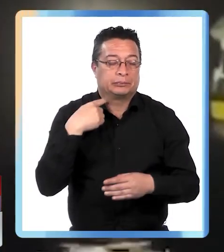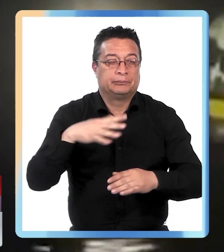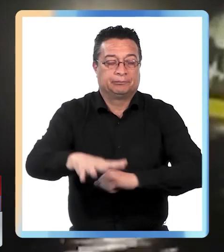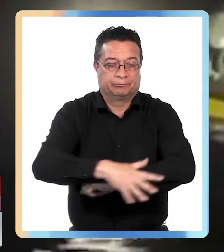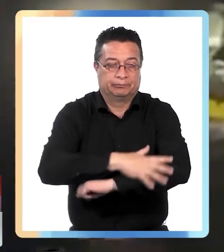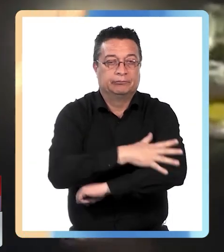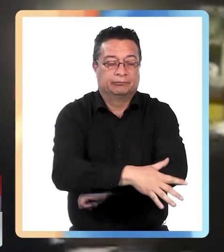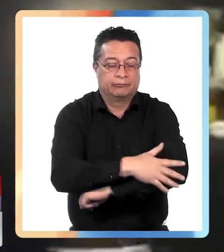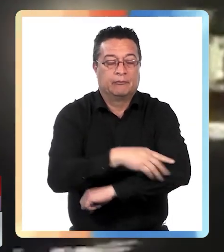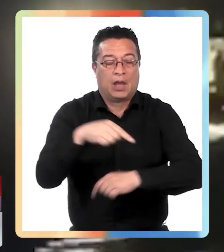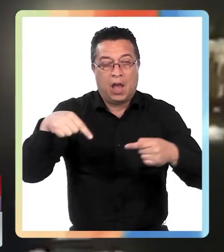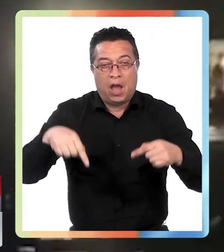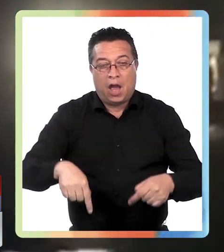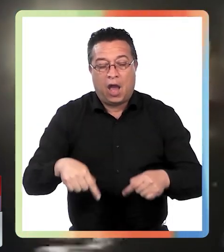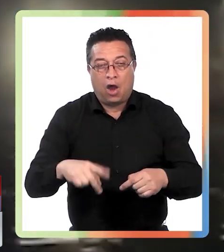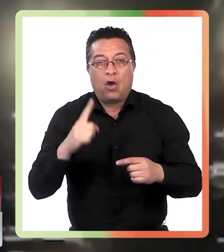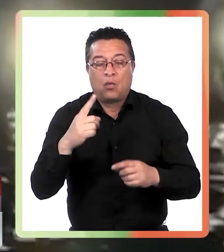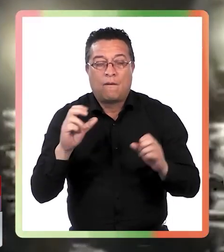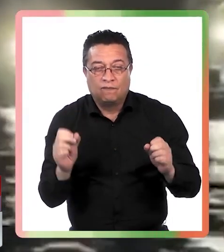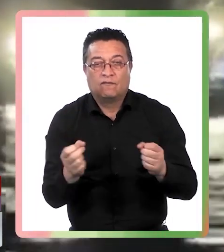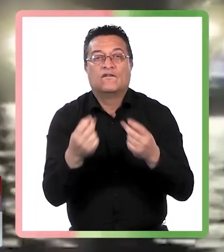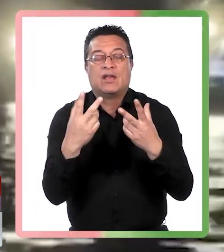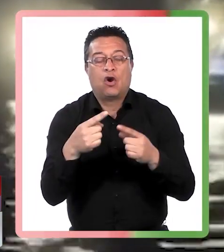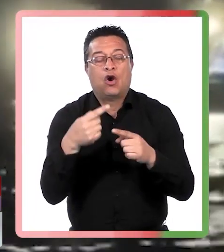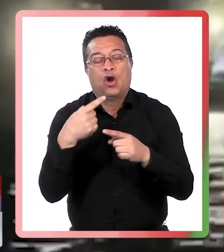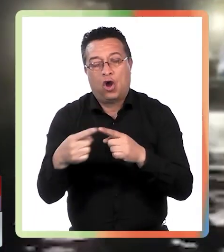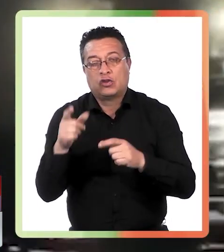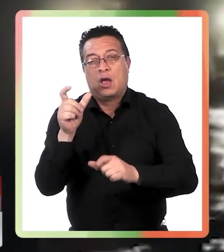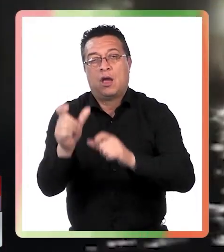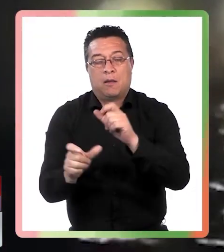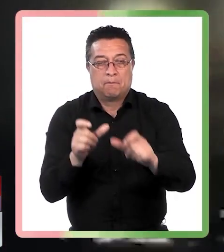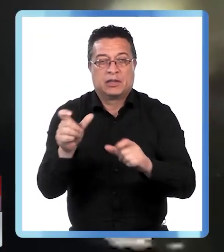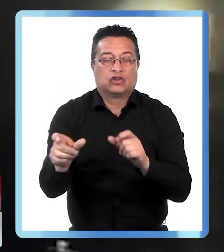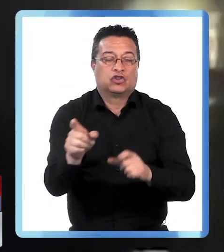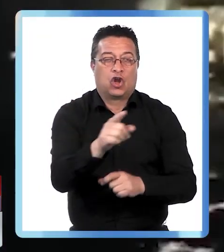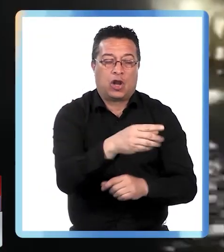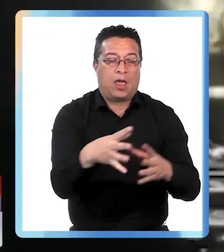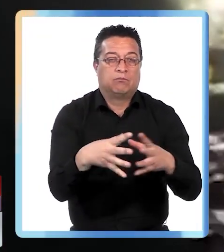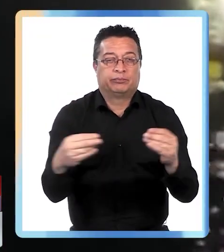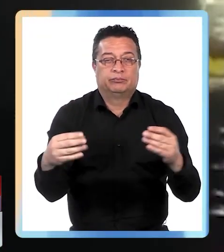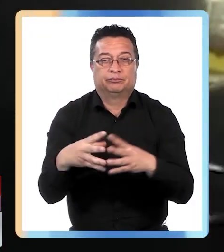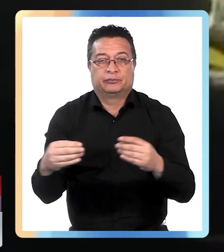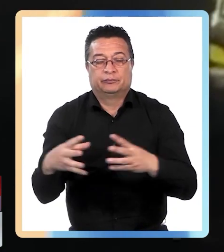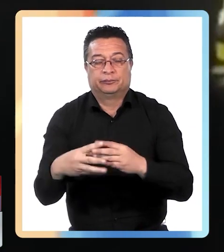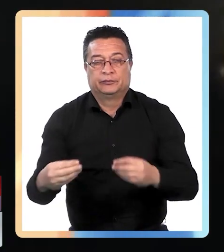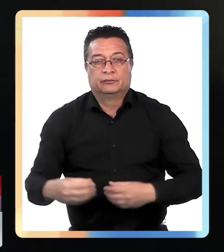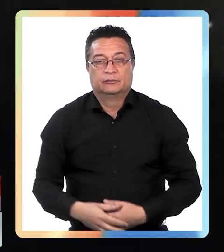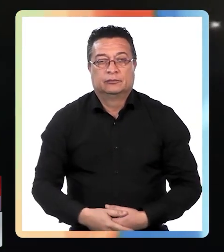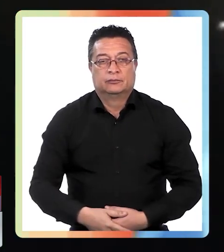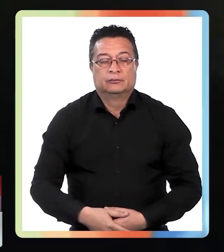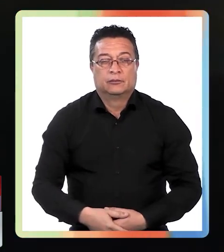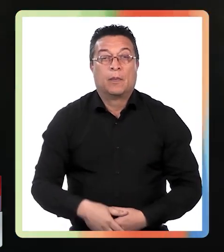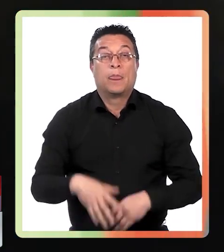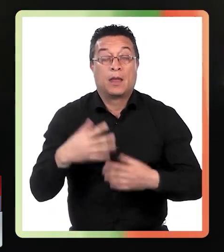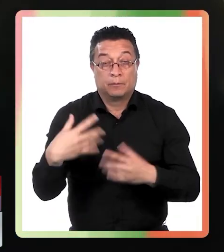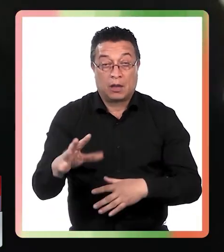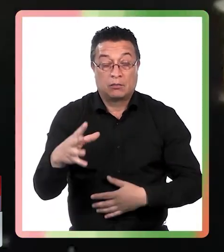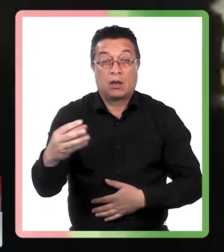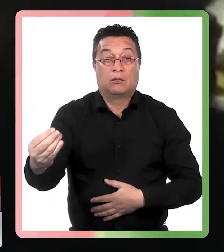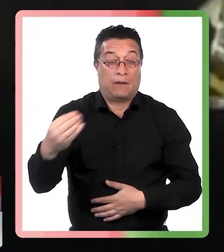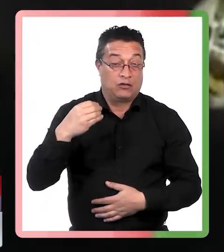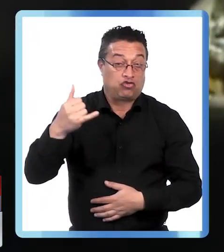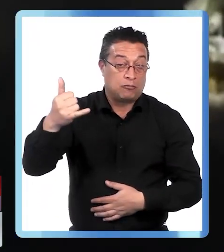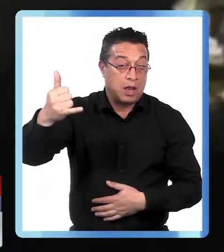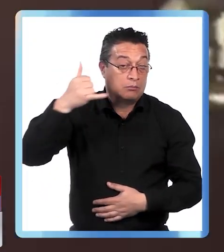en el mar que dejaba a esta hora un sobreviviente y el resto de los pasajeros en calidad de desaparecidos. Recibimos un llamado